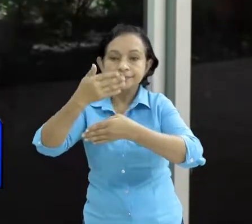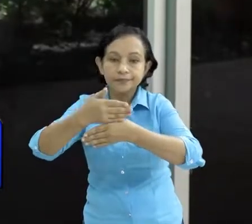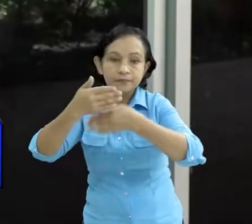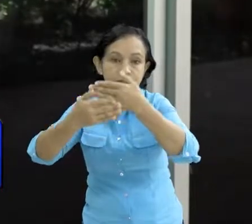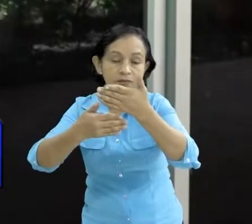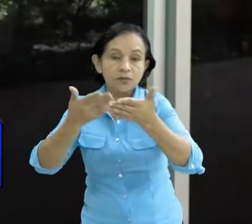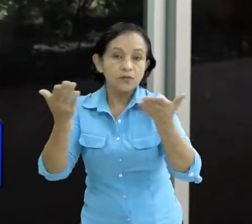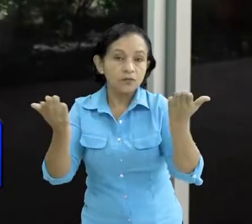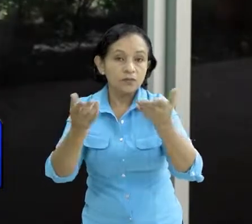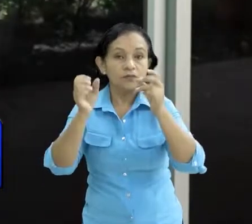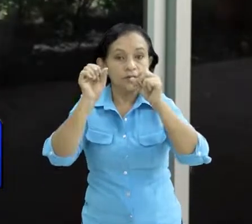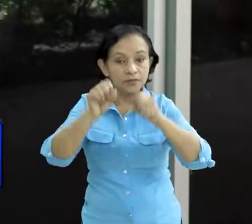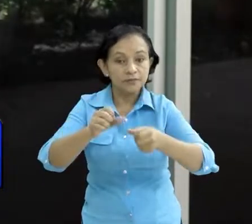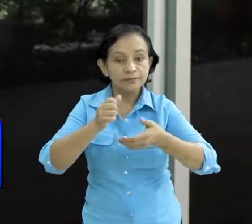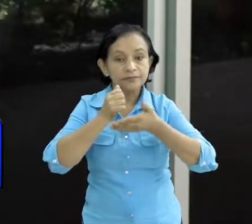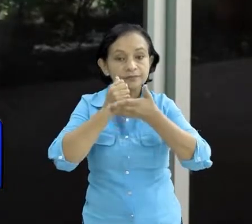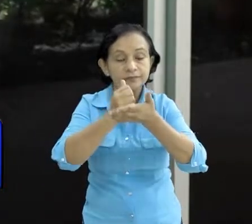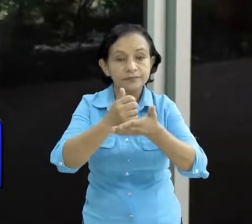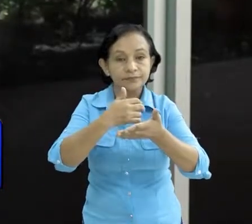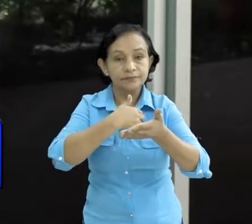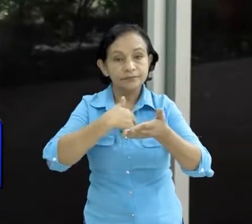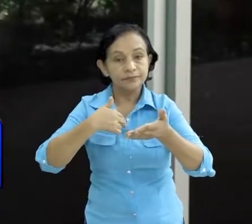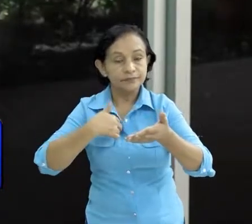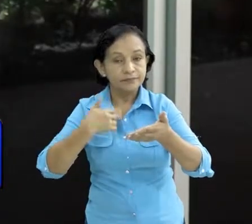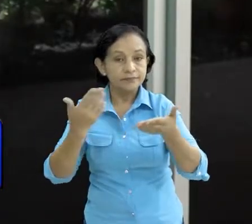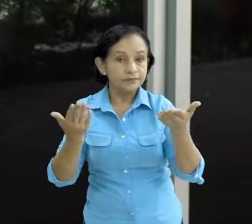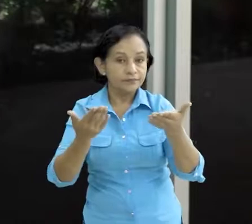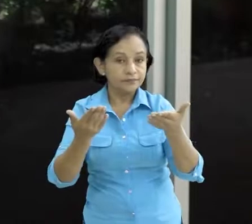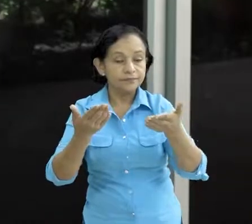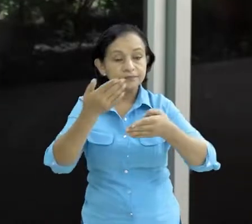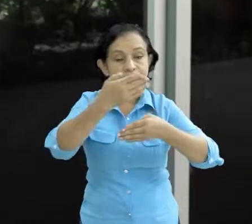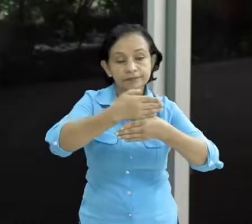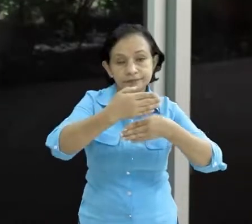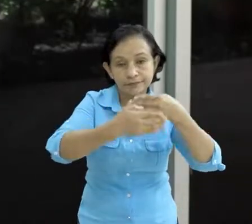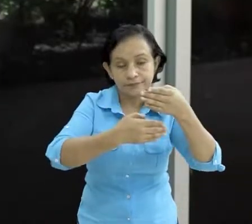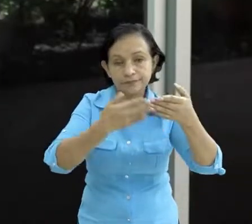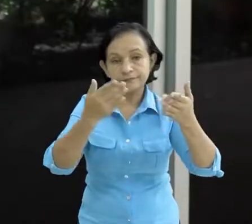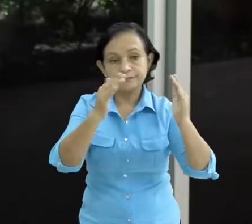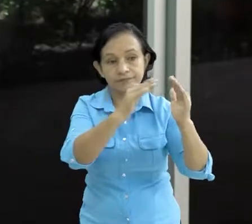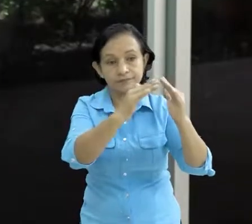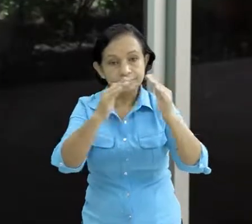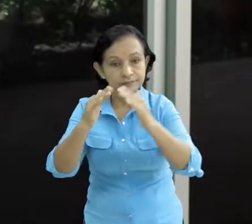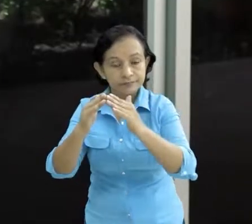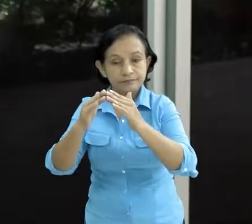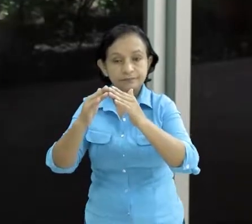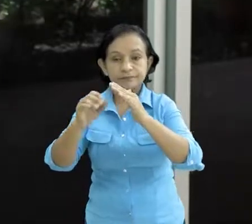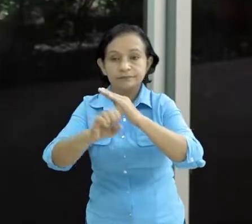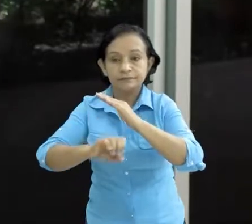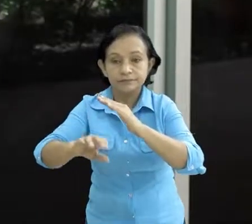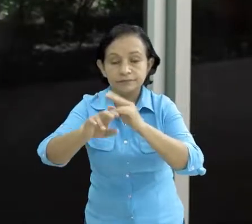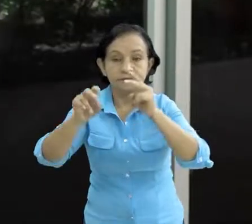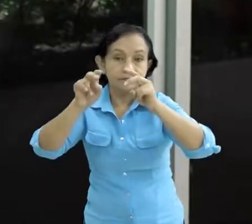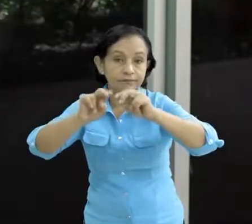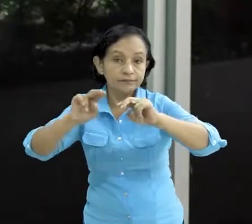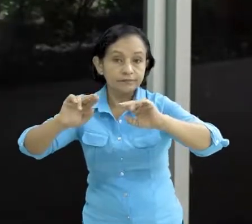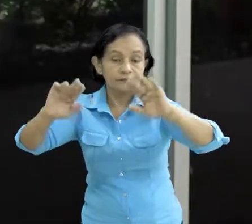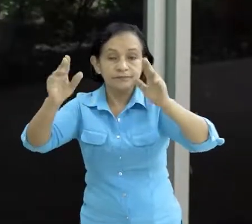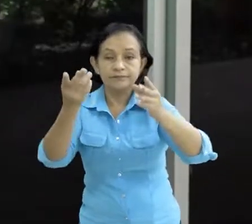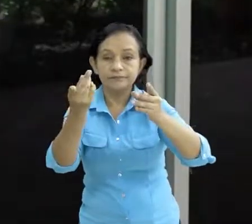caso o poder restaurar ya sea en infraestructura y en la parte social ambiental